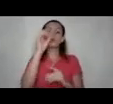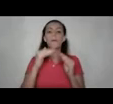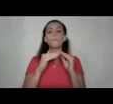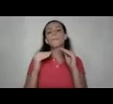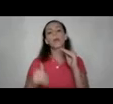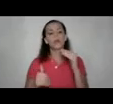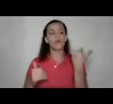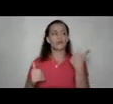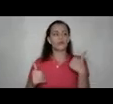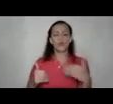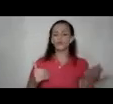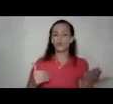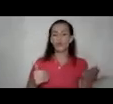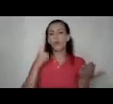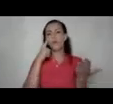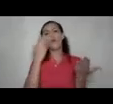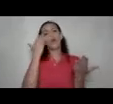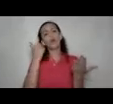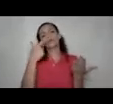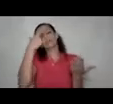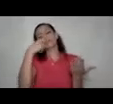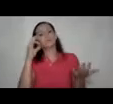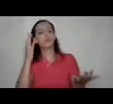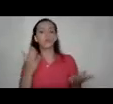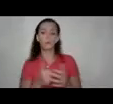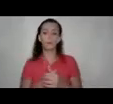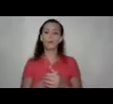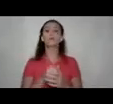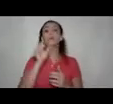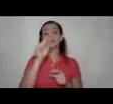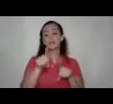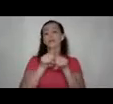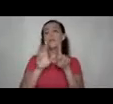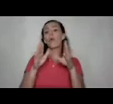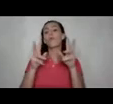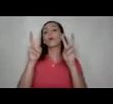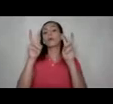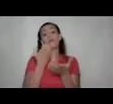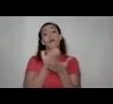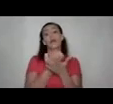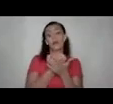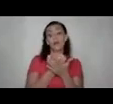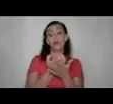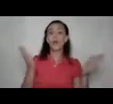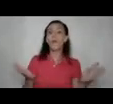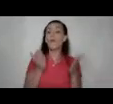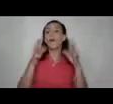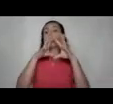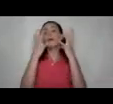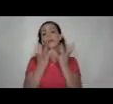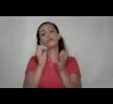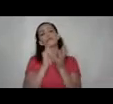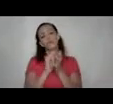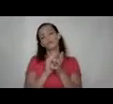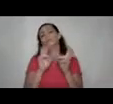que los hombres por el simple hecho de ser mujer y por supuesto como el tema económico mueve el mundo eso es una forma de